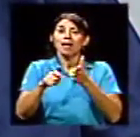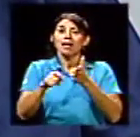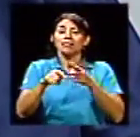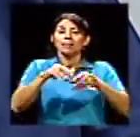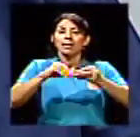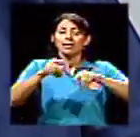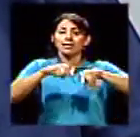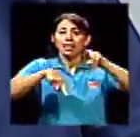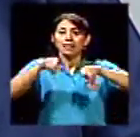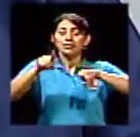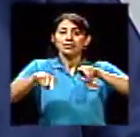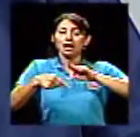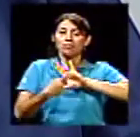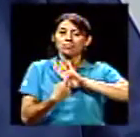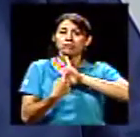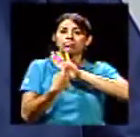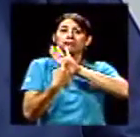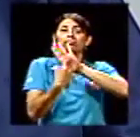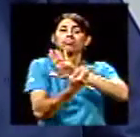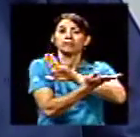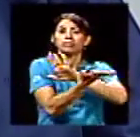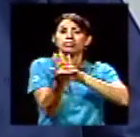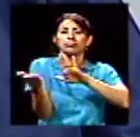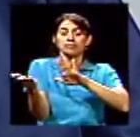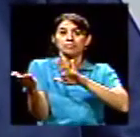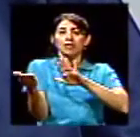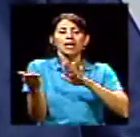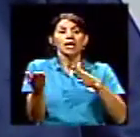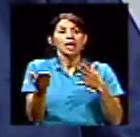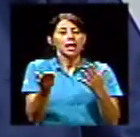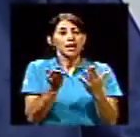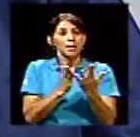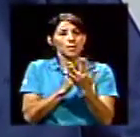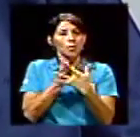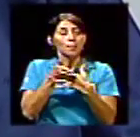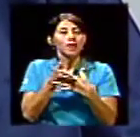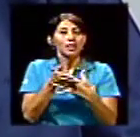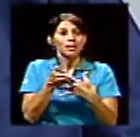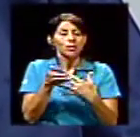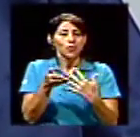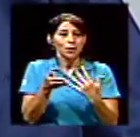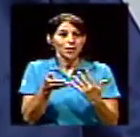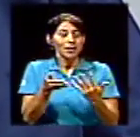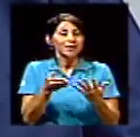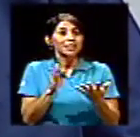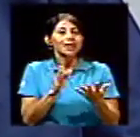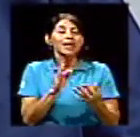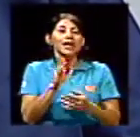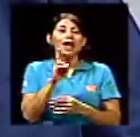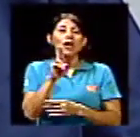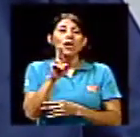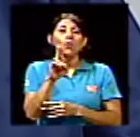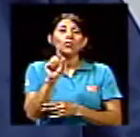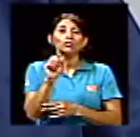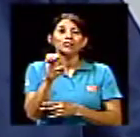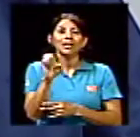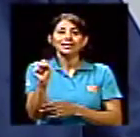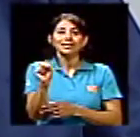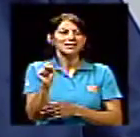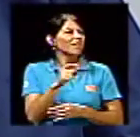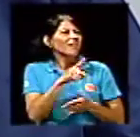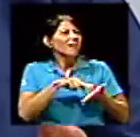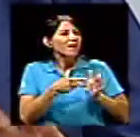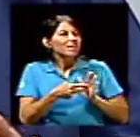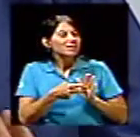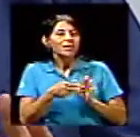En el país, digamos, por medio de la UCES. Tenemos ahí una buena proyección. ¿Explicanos qué es la UCES? La UCES es la unidad de...